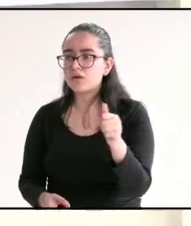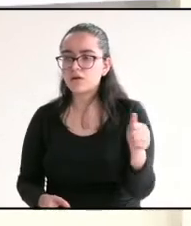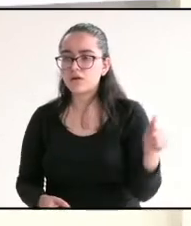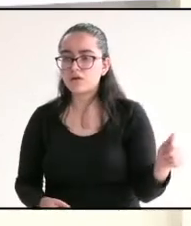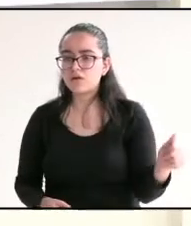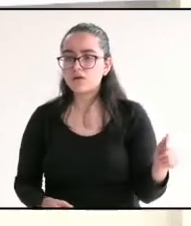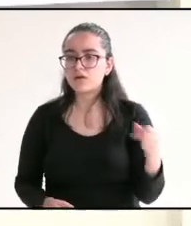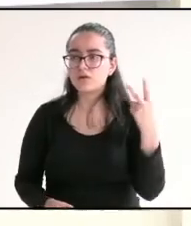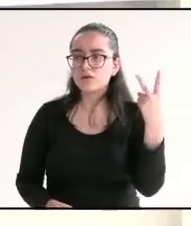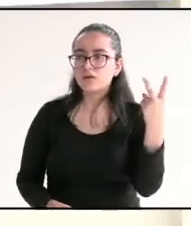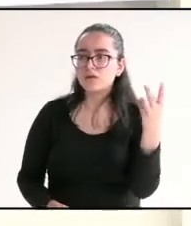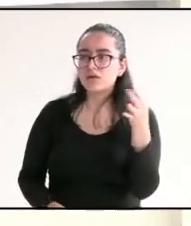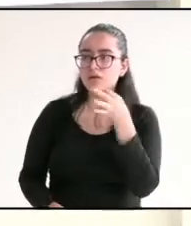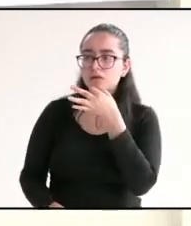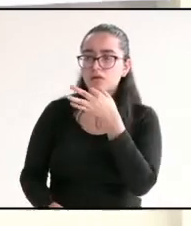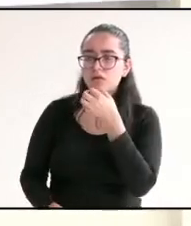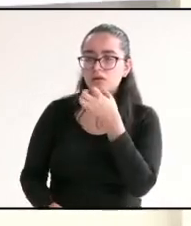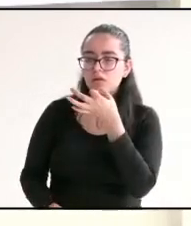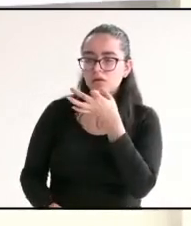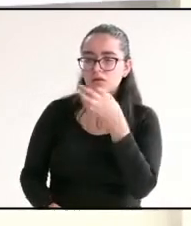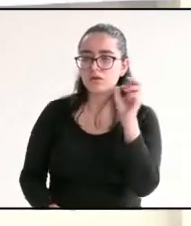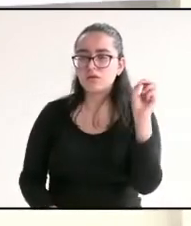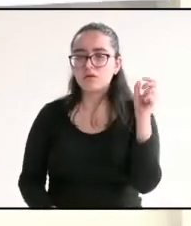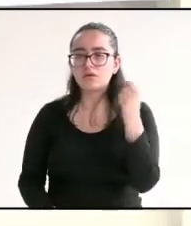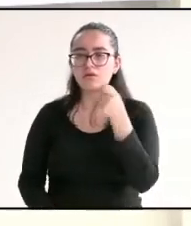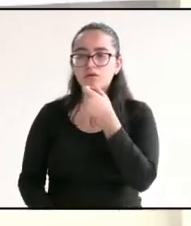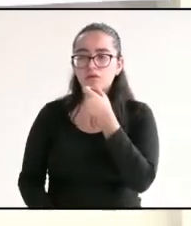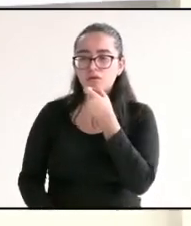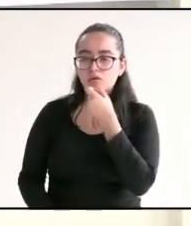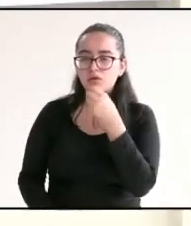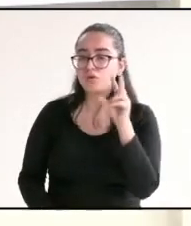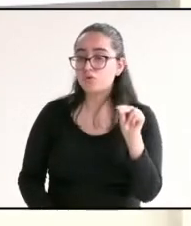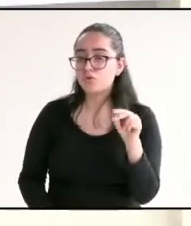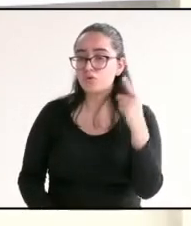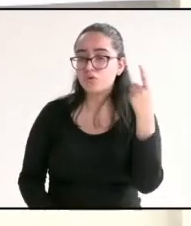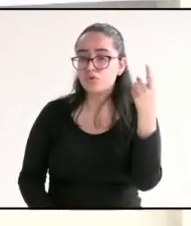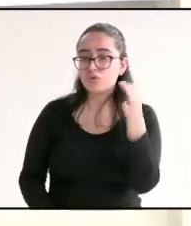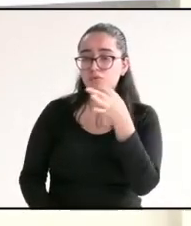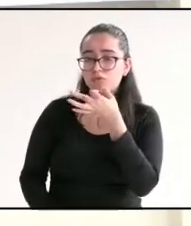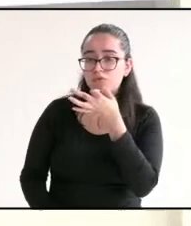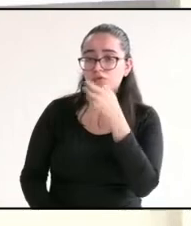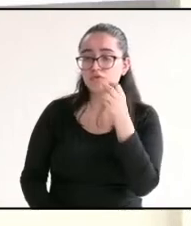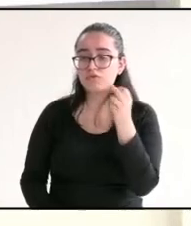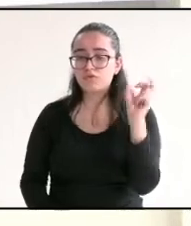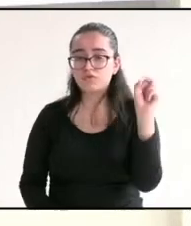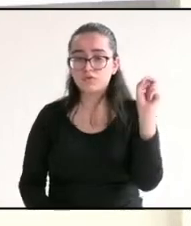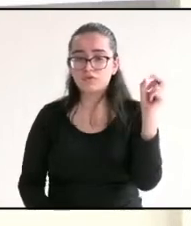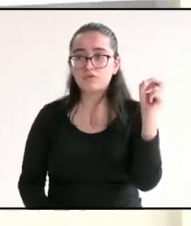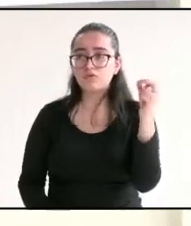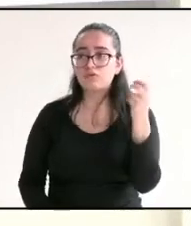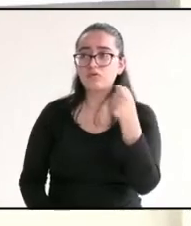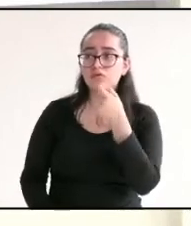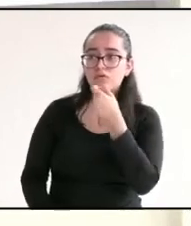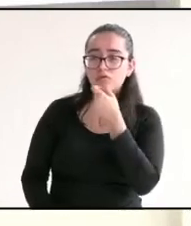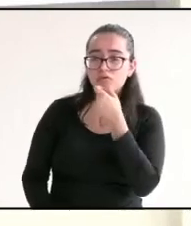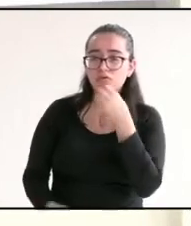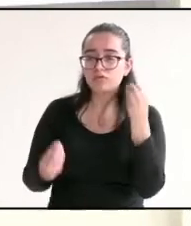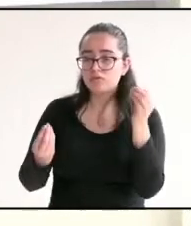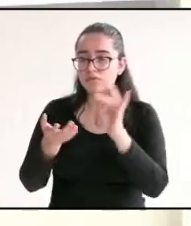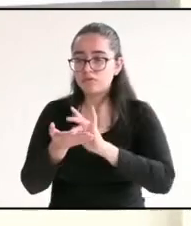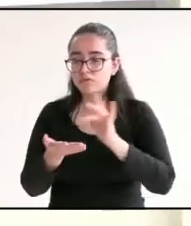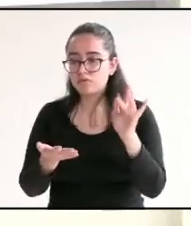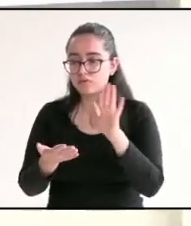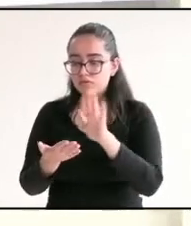dos minutos y medio para la intervención, no minuto y medio. Me gustaría que revisaran ustedes sus documentos. Muchas gracias.